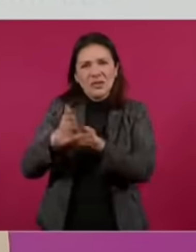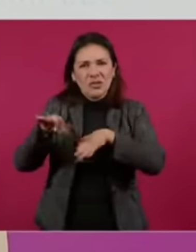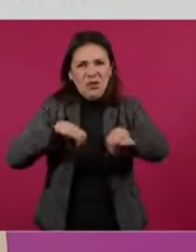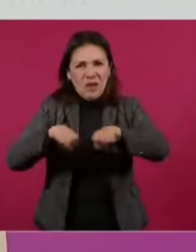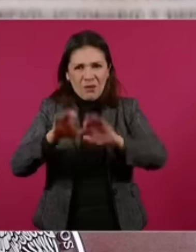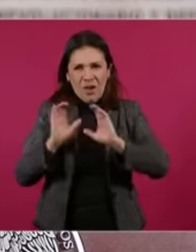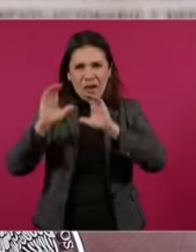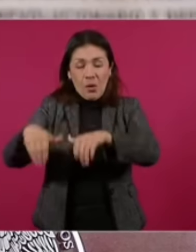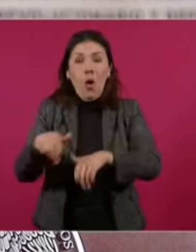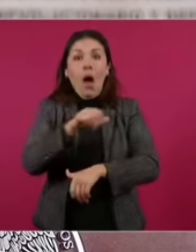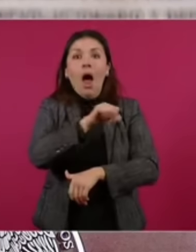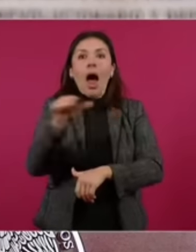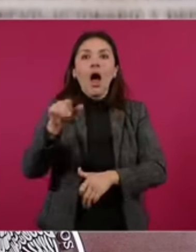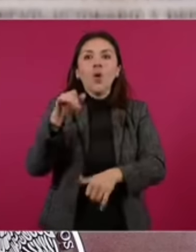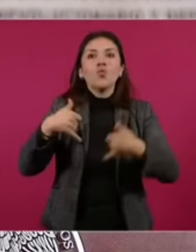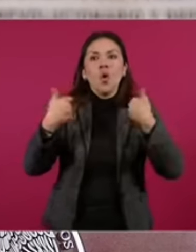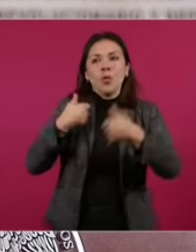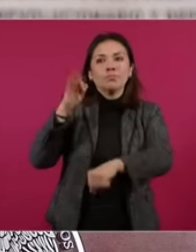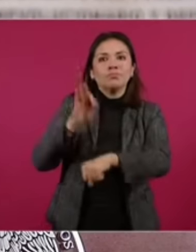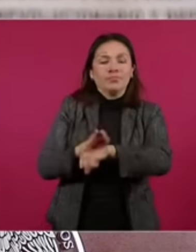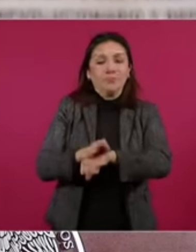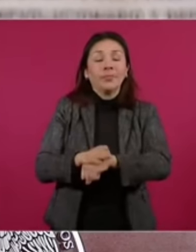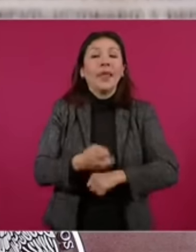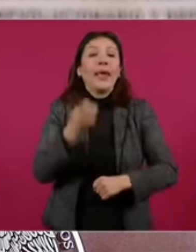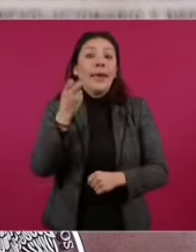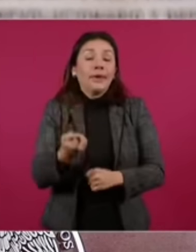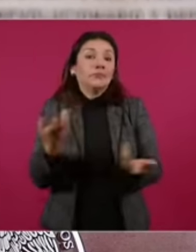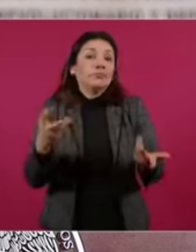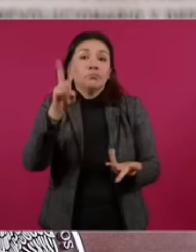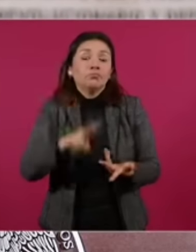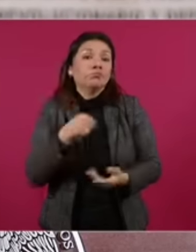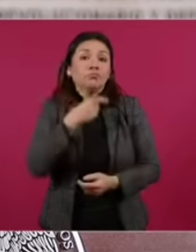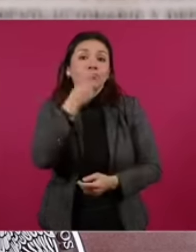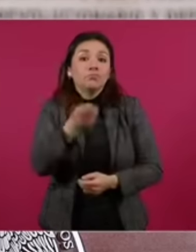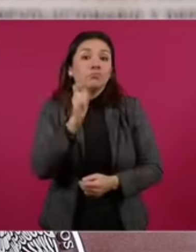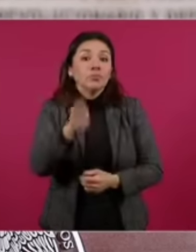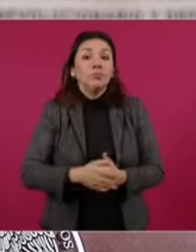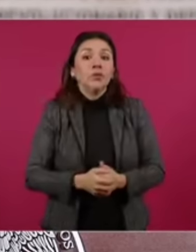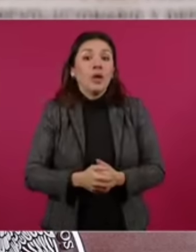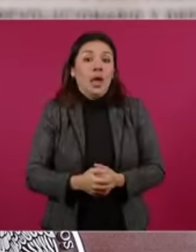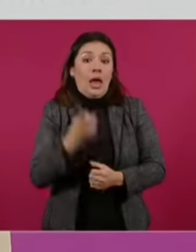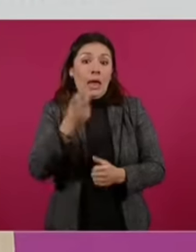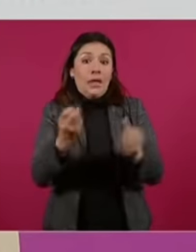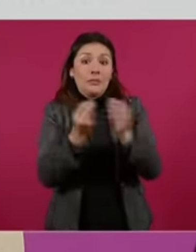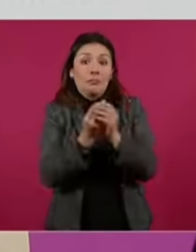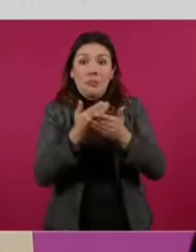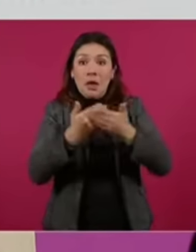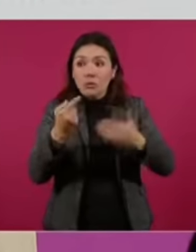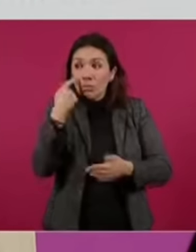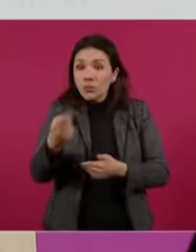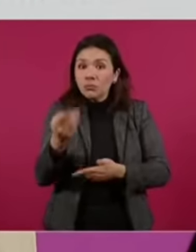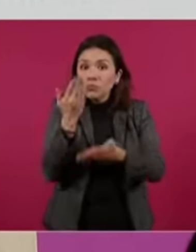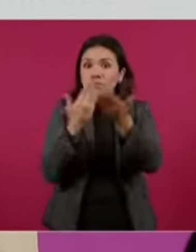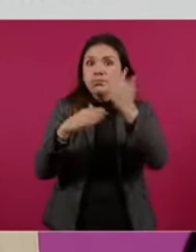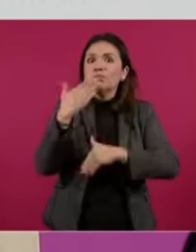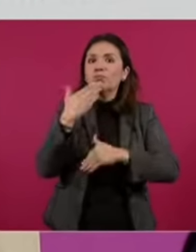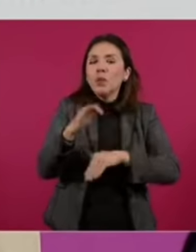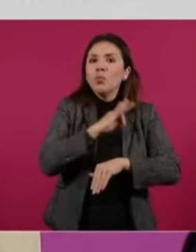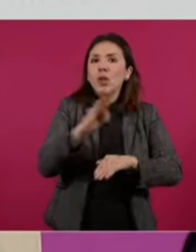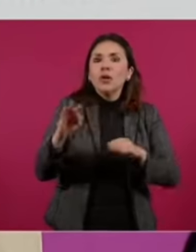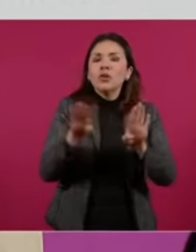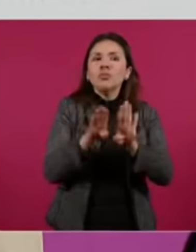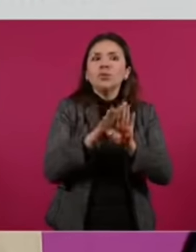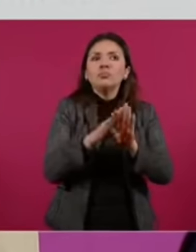a todas y todos los jóvenes. Y en ese sentido, pues bueno, decir simplemente que como parte de los resultados de este programa que ha demostrado ya